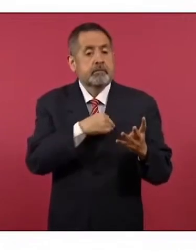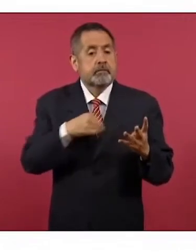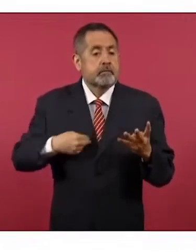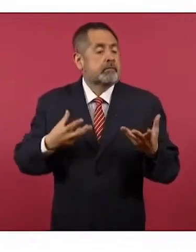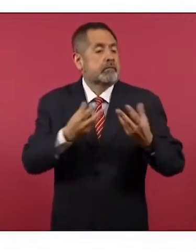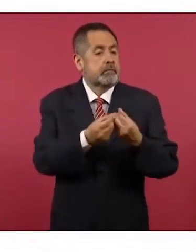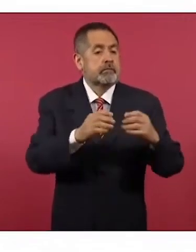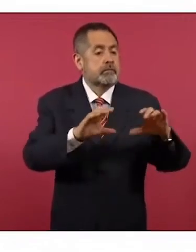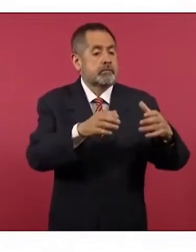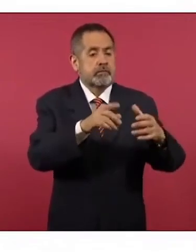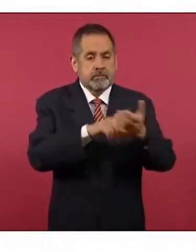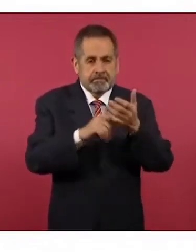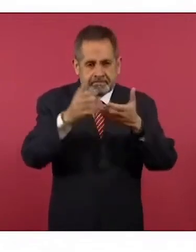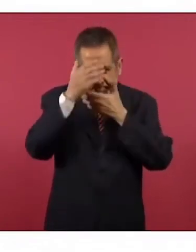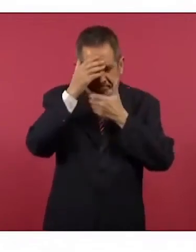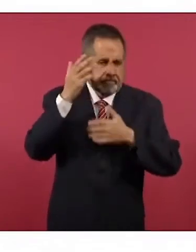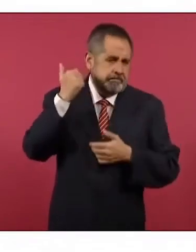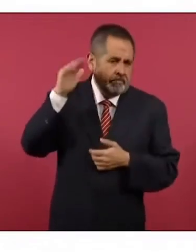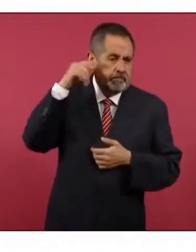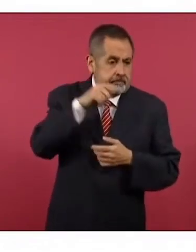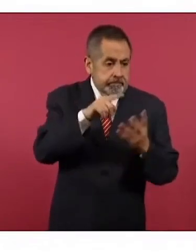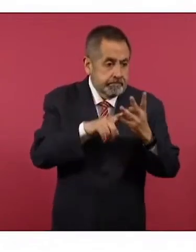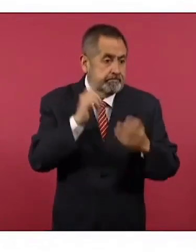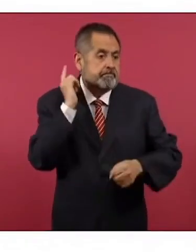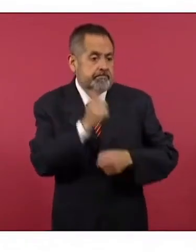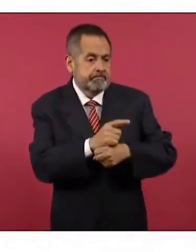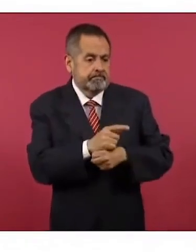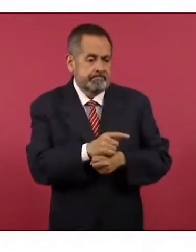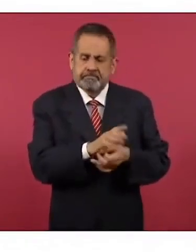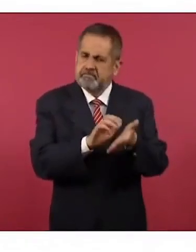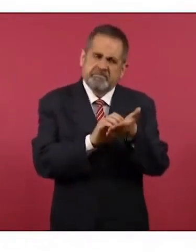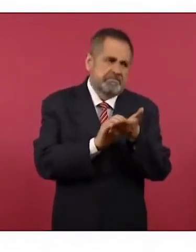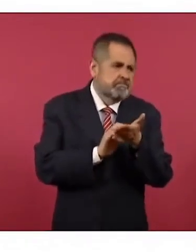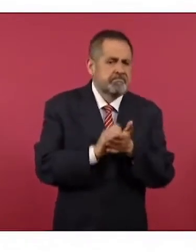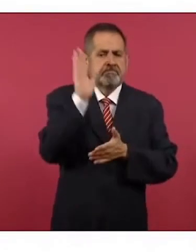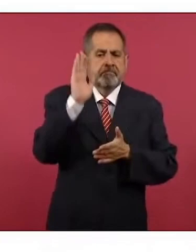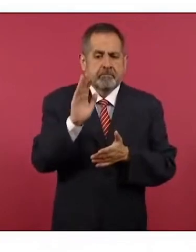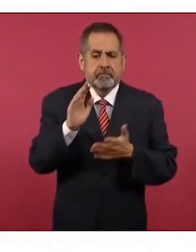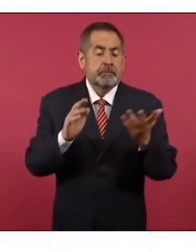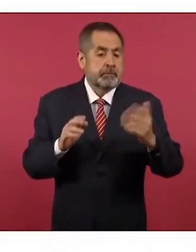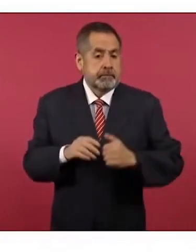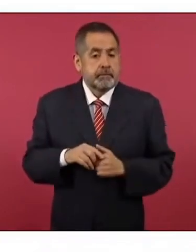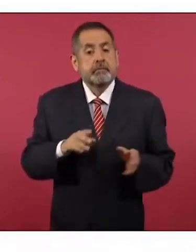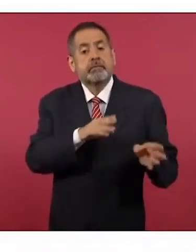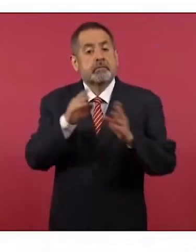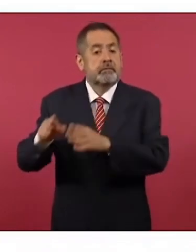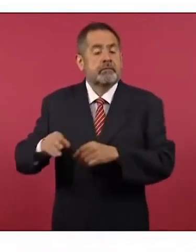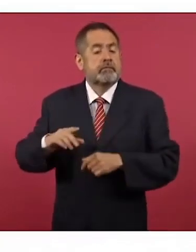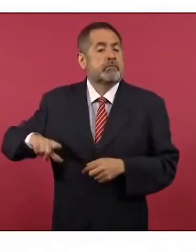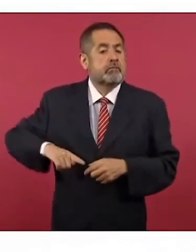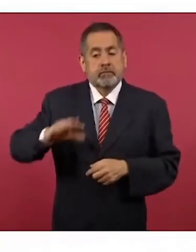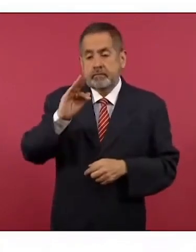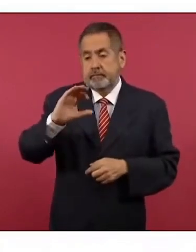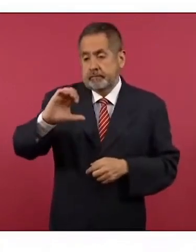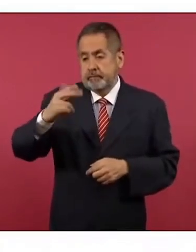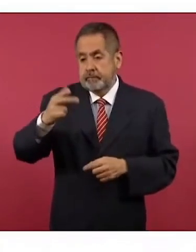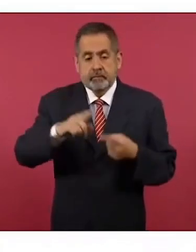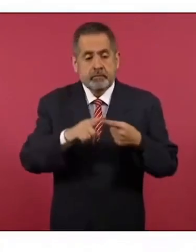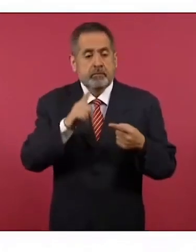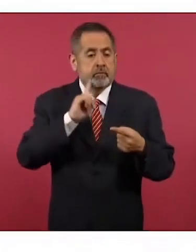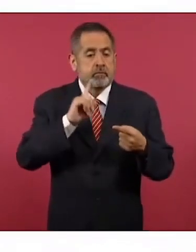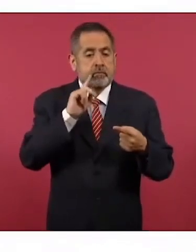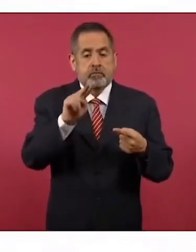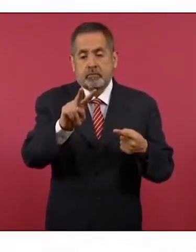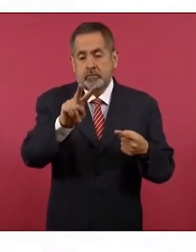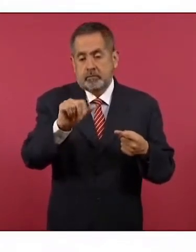organización terrorista en aquella época. Y en el gobierno de Felipe Calderón hay el antecedente de Valentina